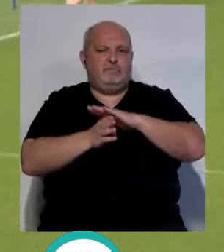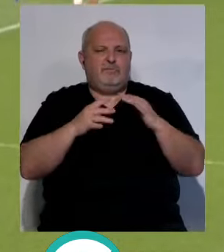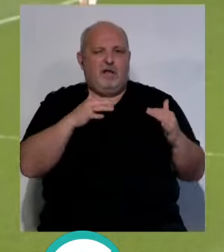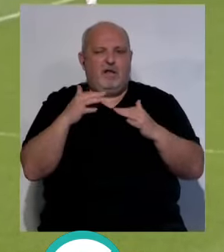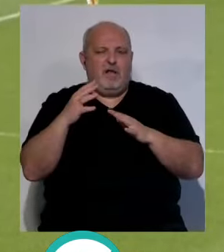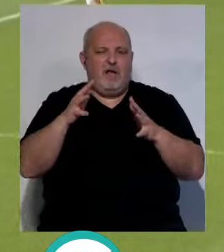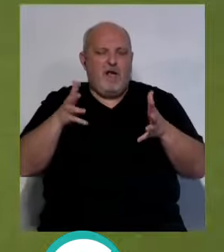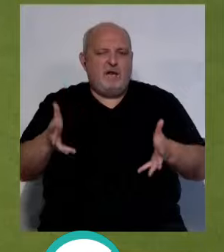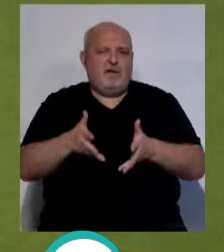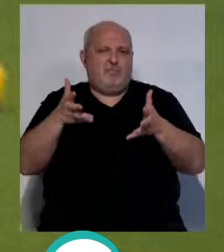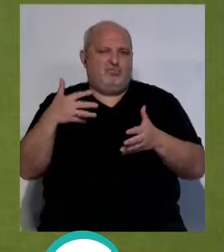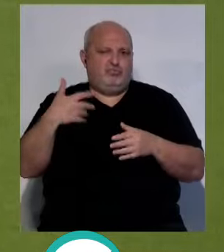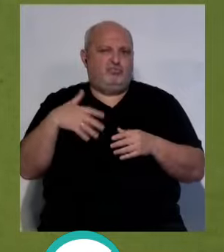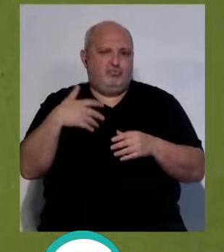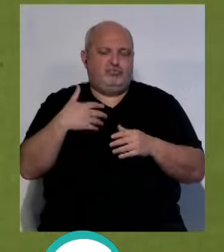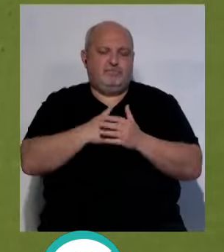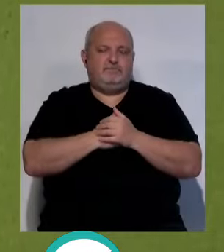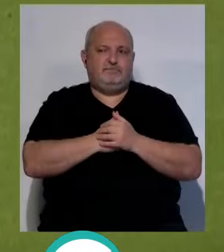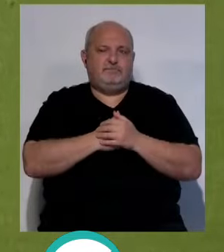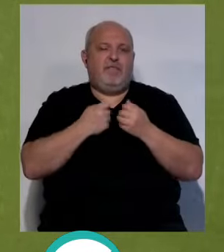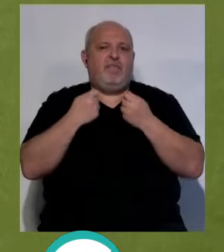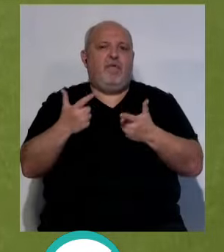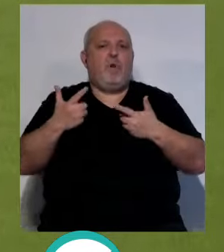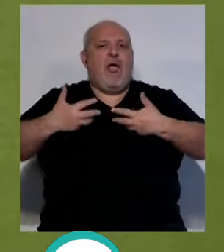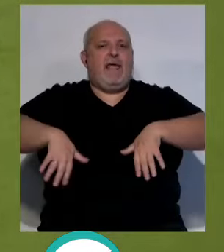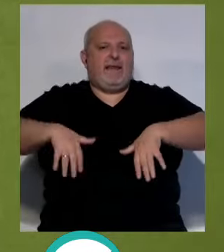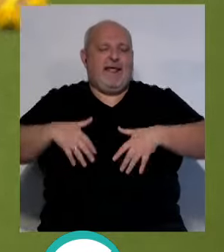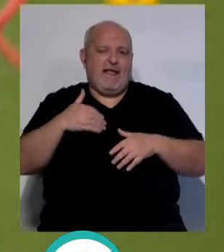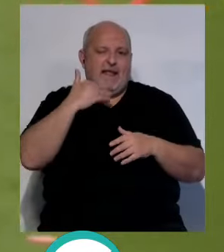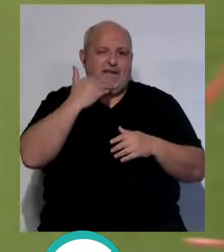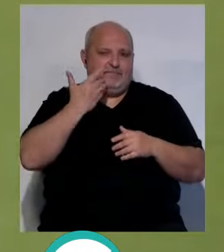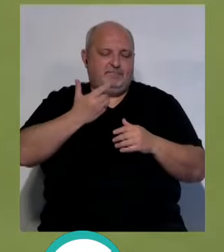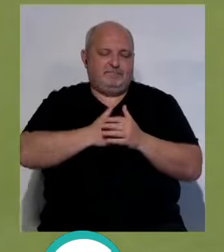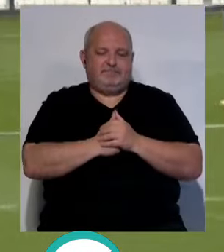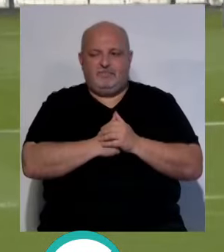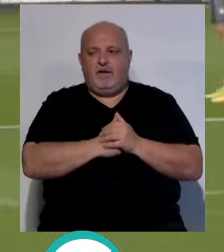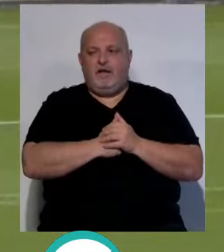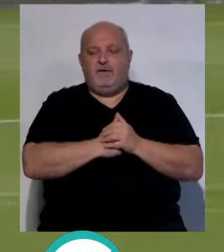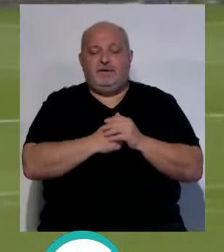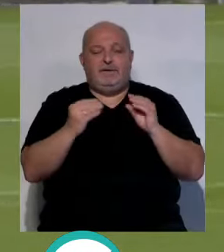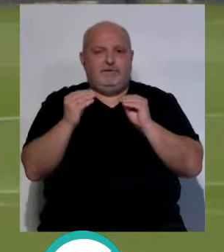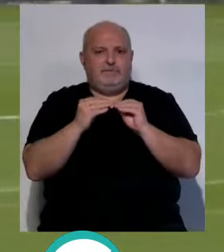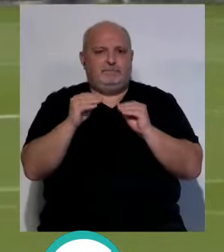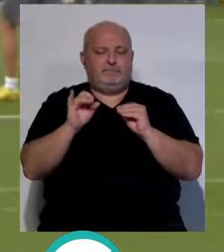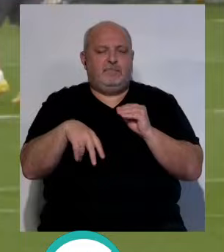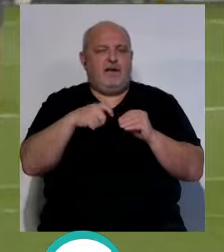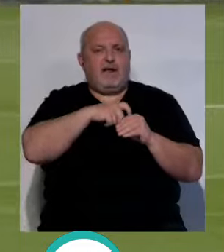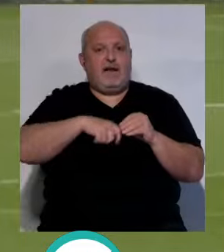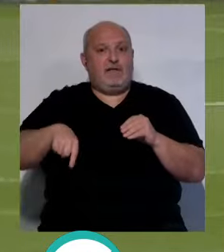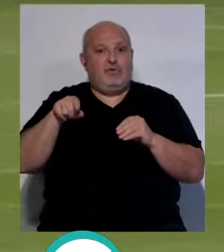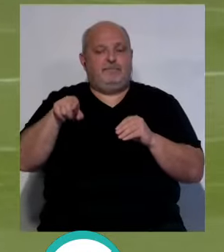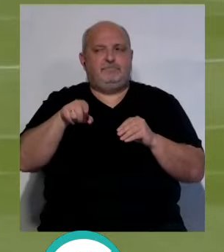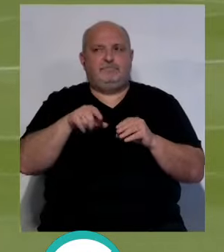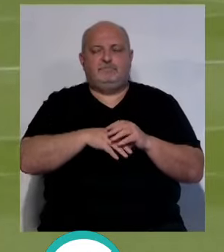empujando al equipo, y a ver si el sábado nos da esa alegría al Cádiz. Ahí sí coincidimos también, cómo no. Y el Rayo, por cierto,